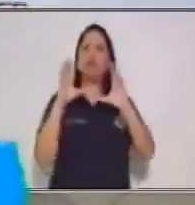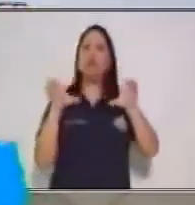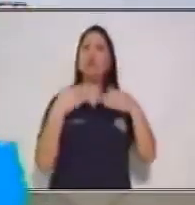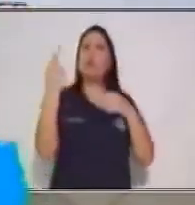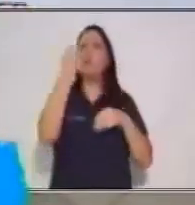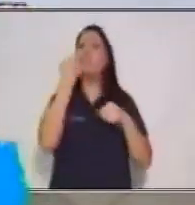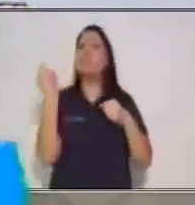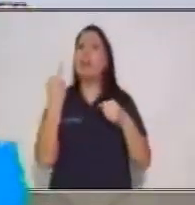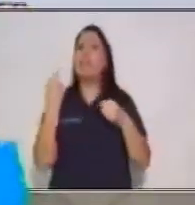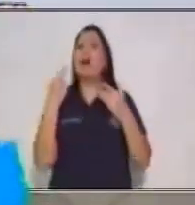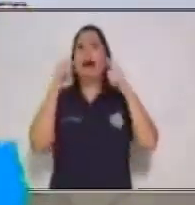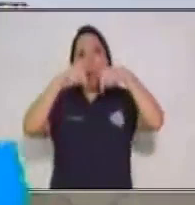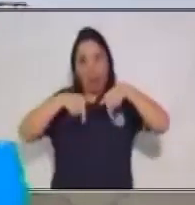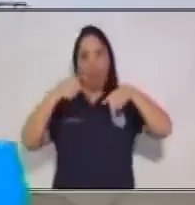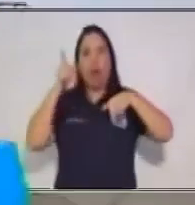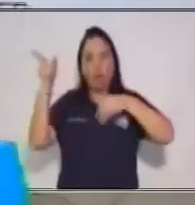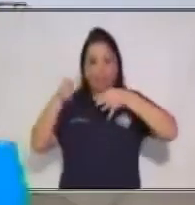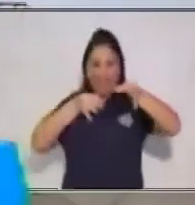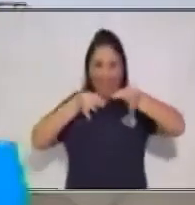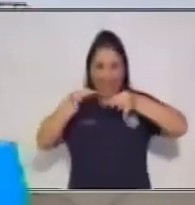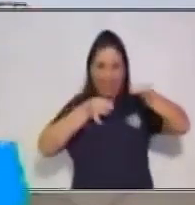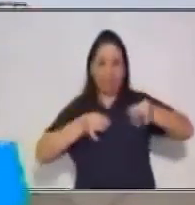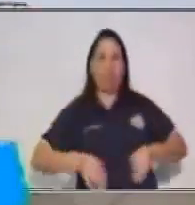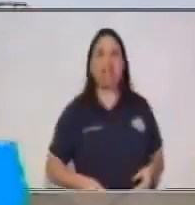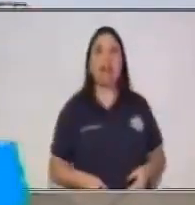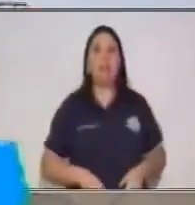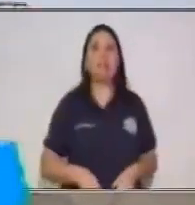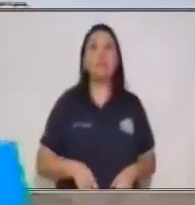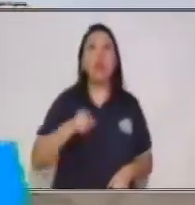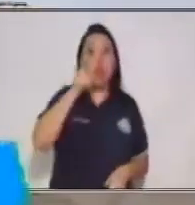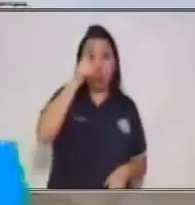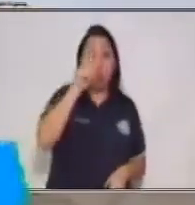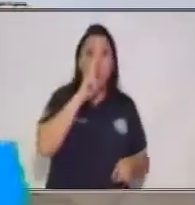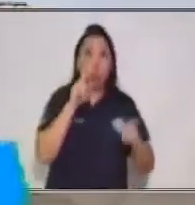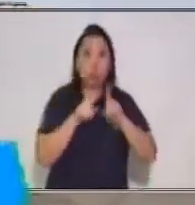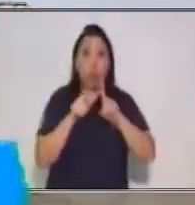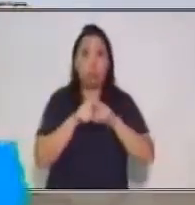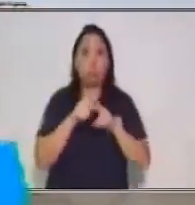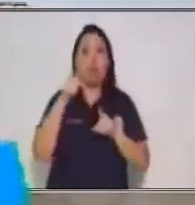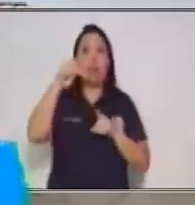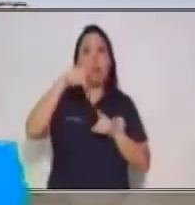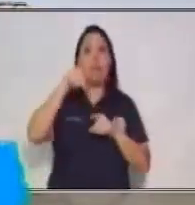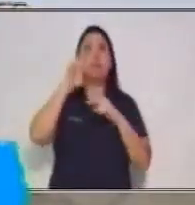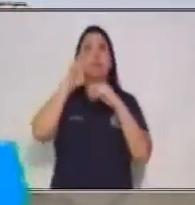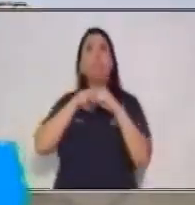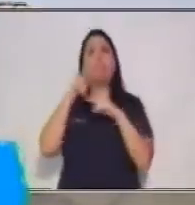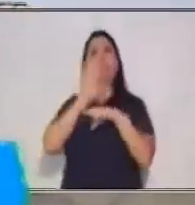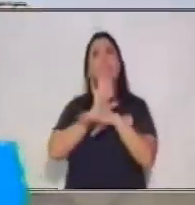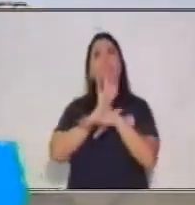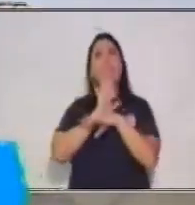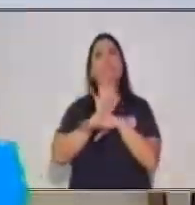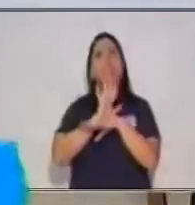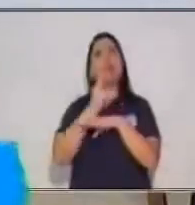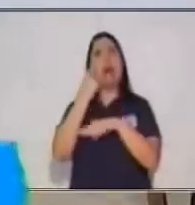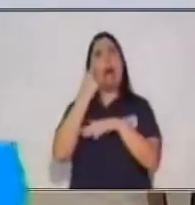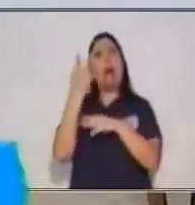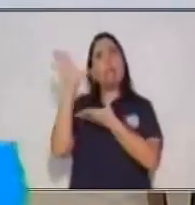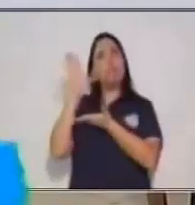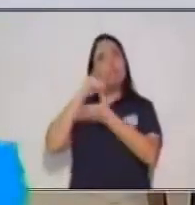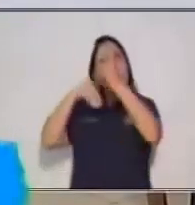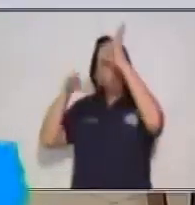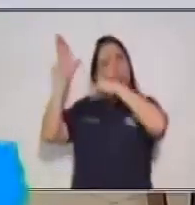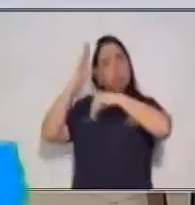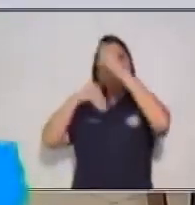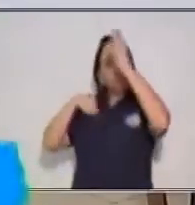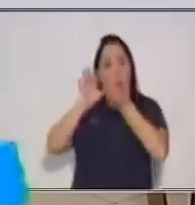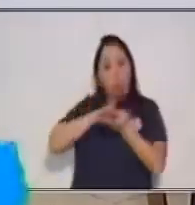Recuerda que estas guías son de autoaprendizaje. Entonces, tienes que medir tú también cuánto has aprendido de estas sesiones. Entonces, también te voy a